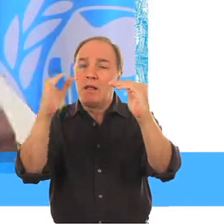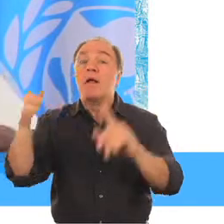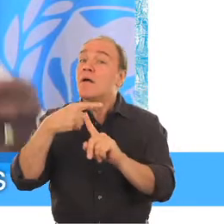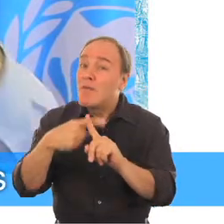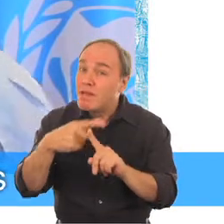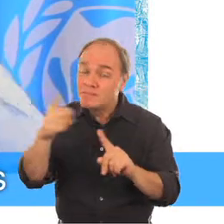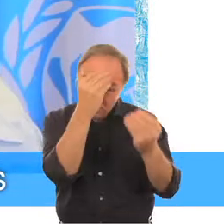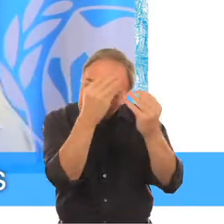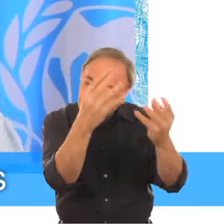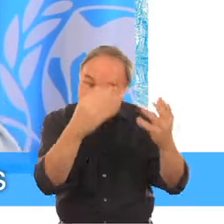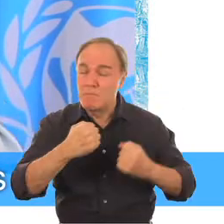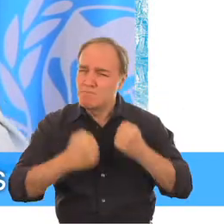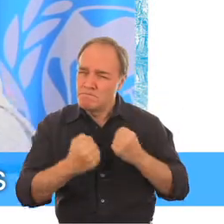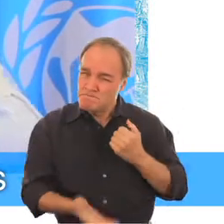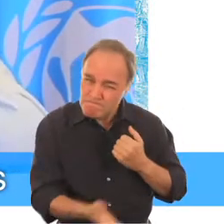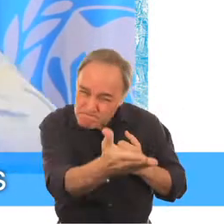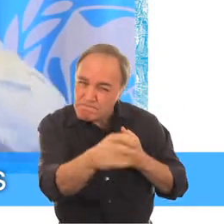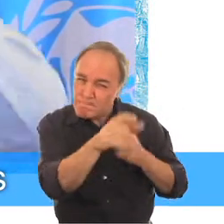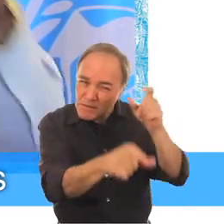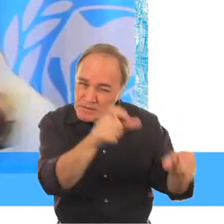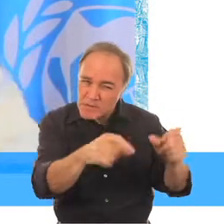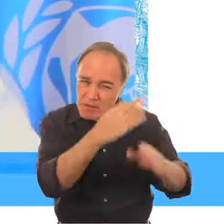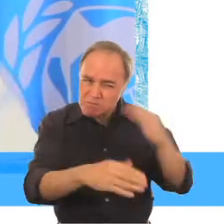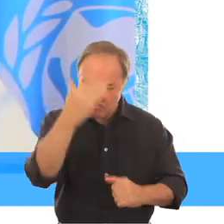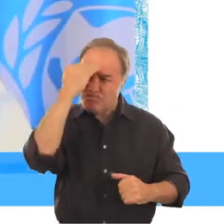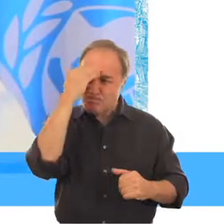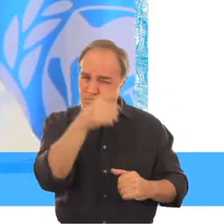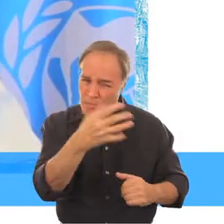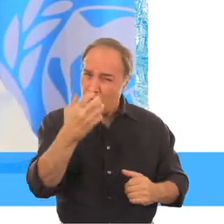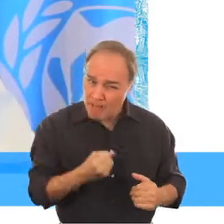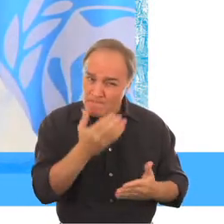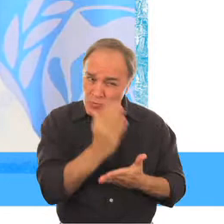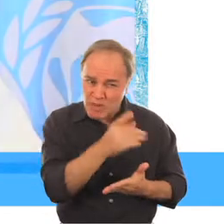que las personas con discapacidad puedan exigir sus propios derechos